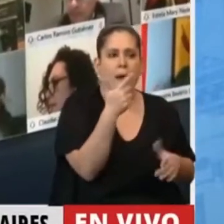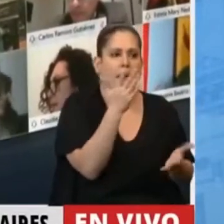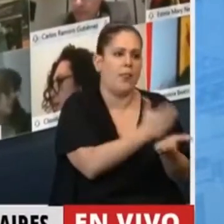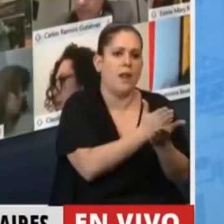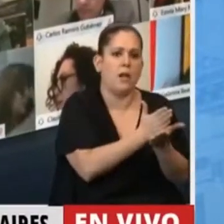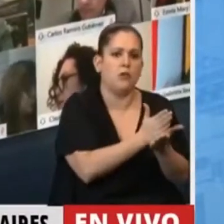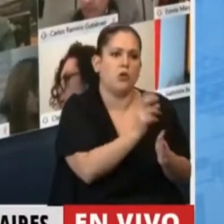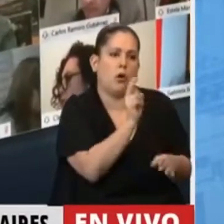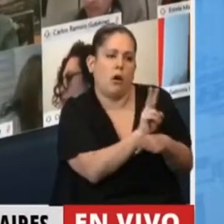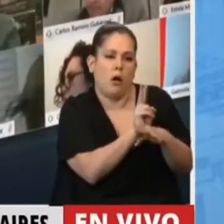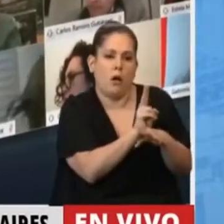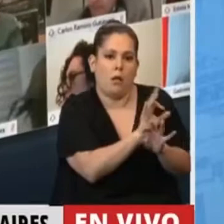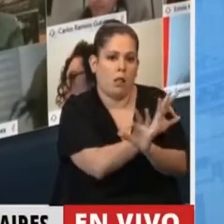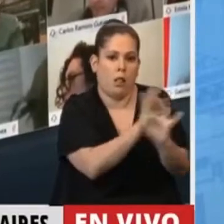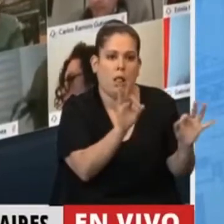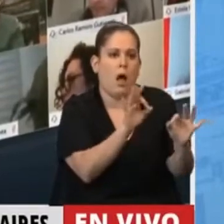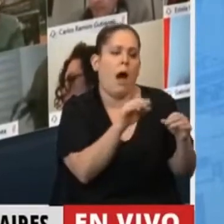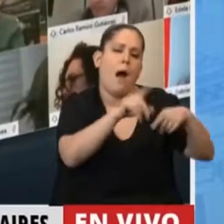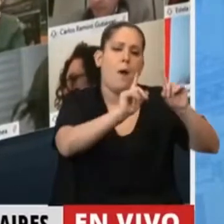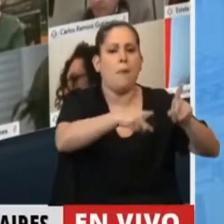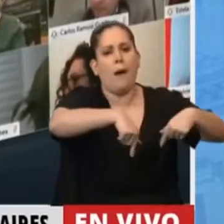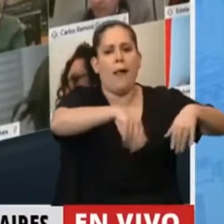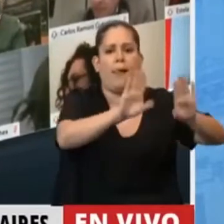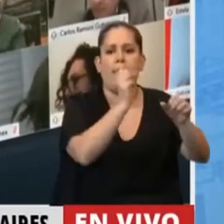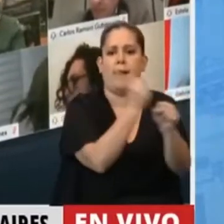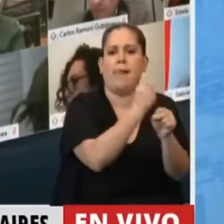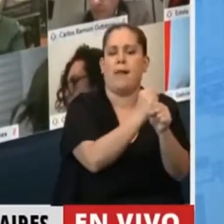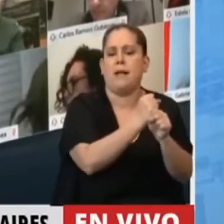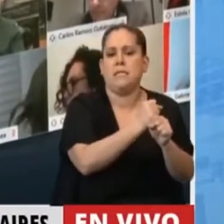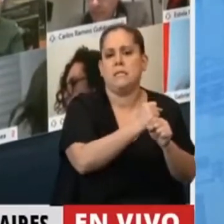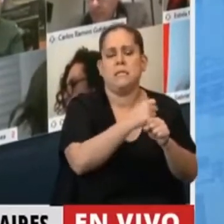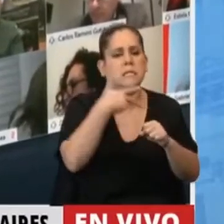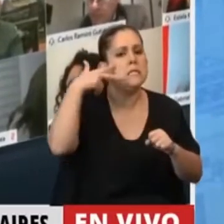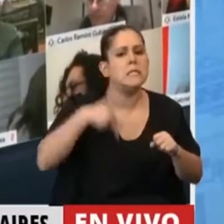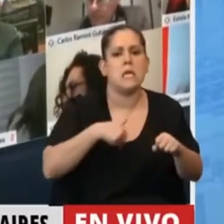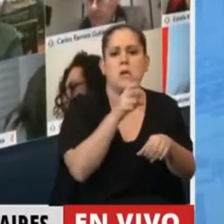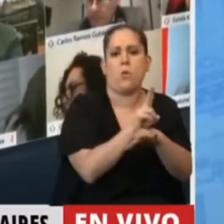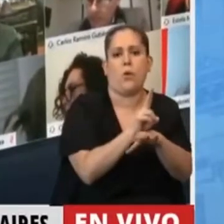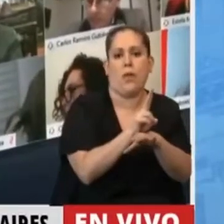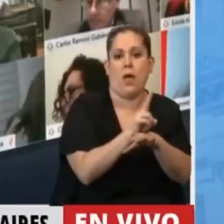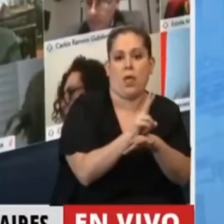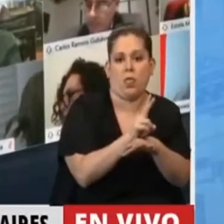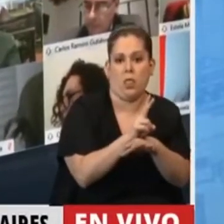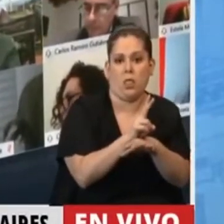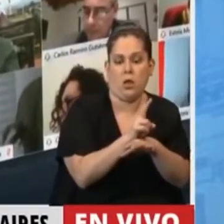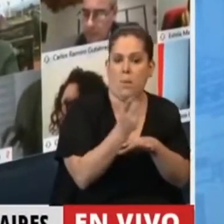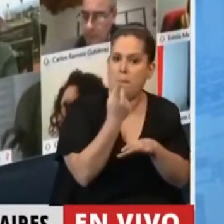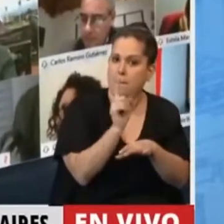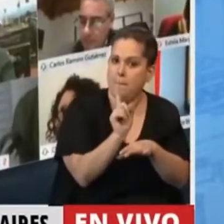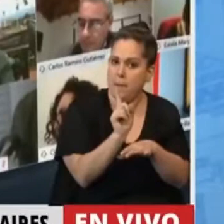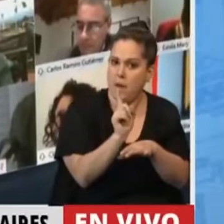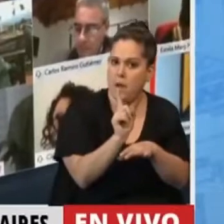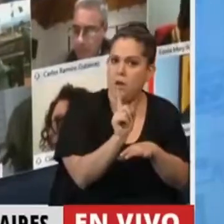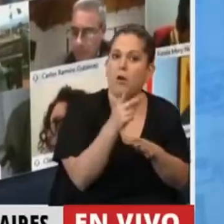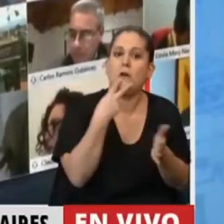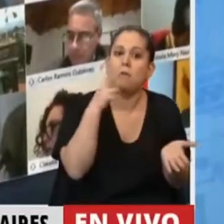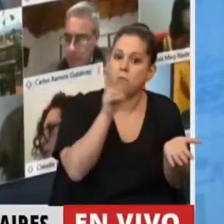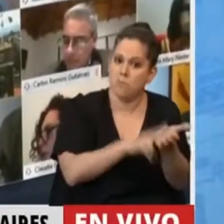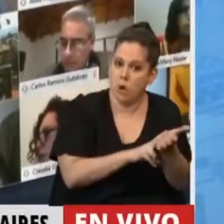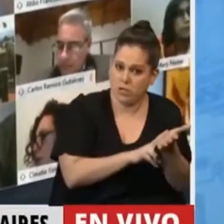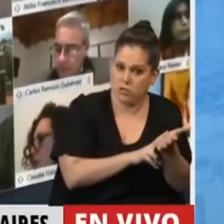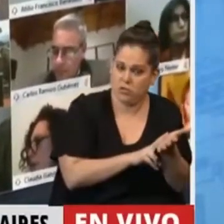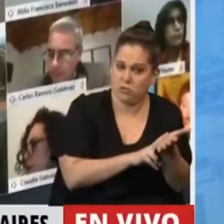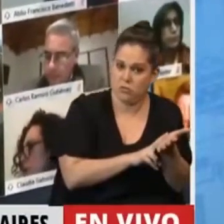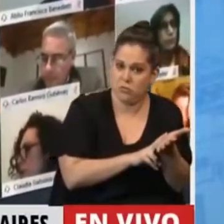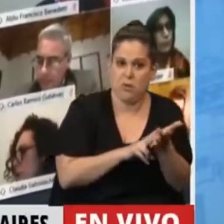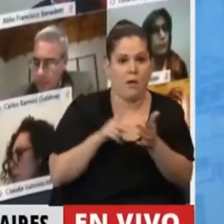derechos, sigan trabajando sin protección de sus derechos durante la pandemia. Sin embargo, para la eximisión impositiva y los beneficios